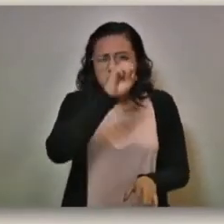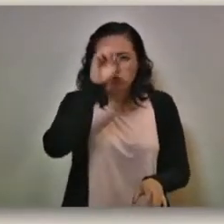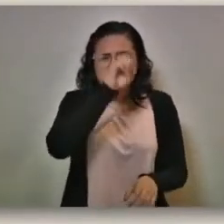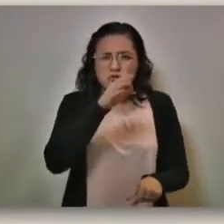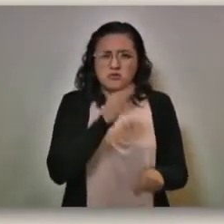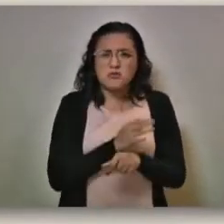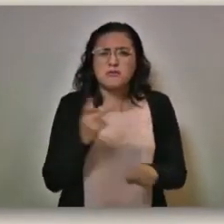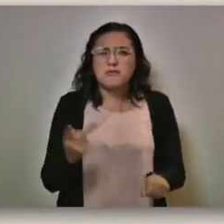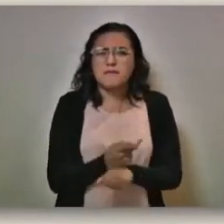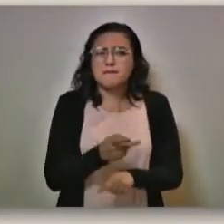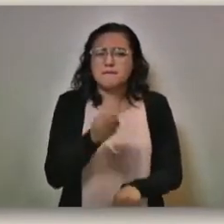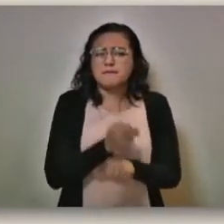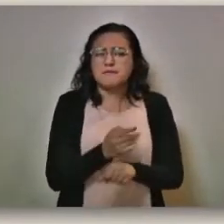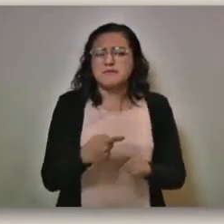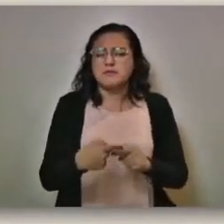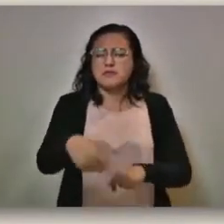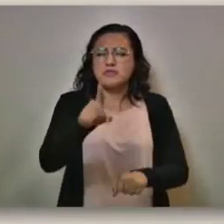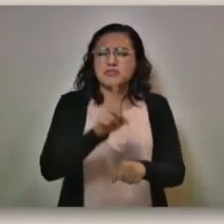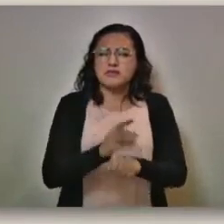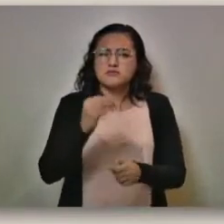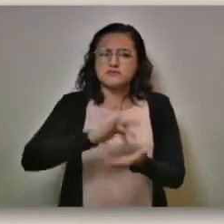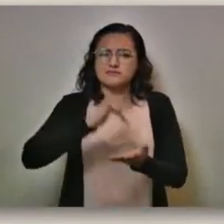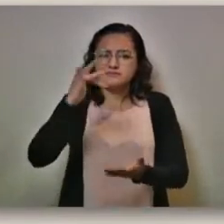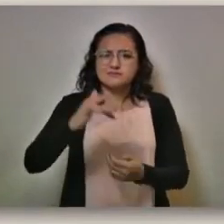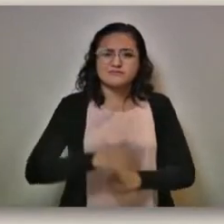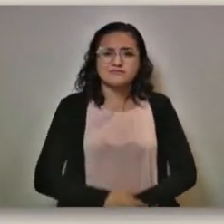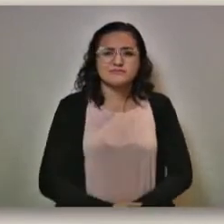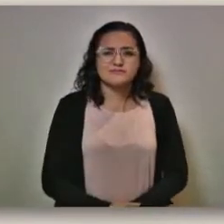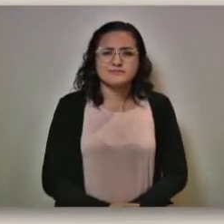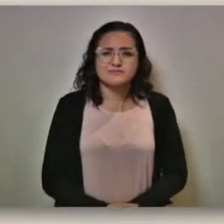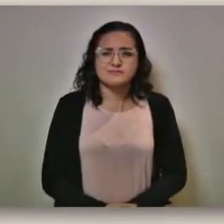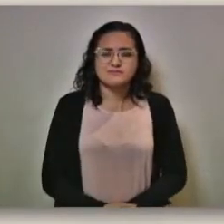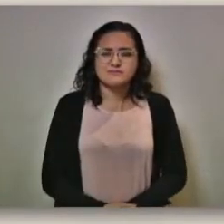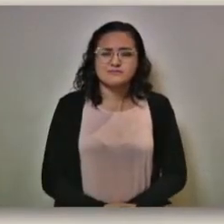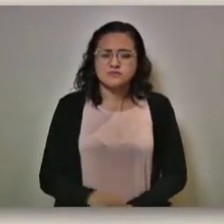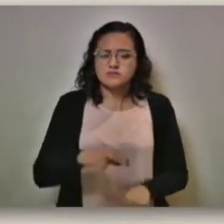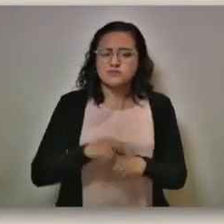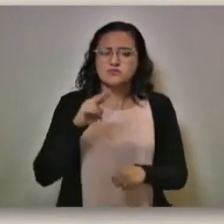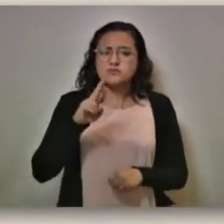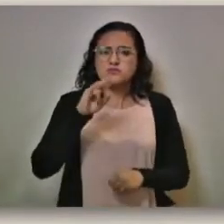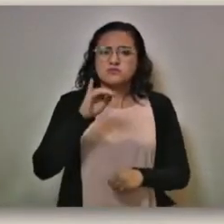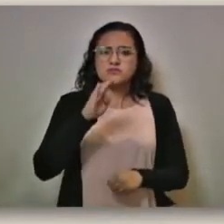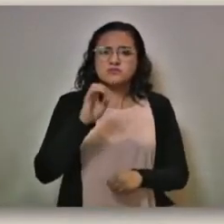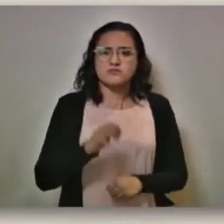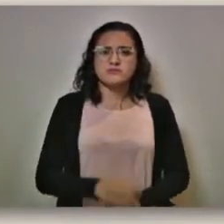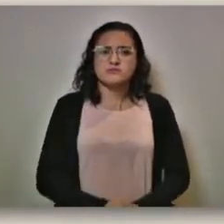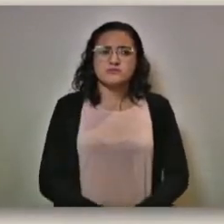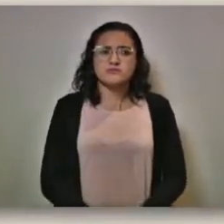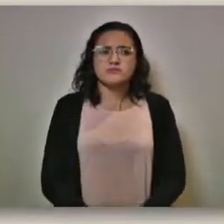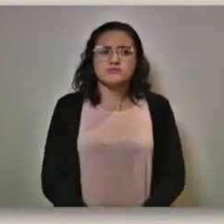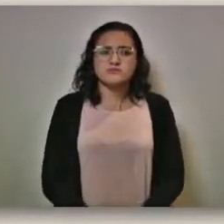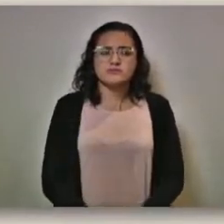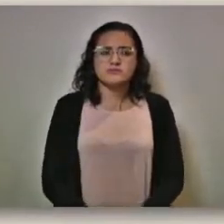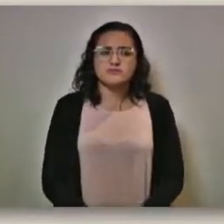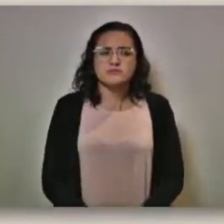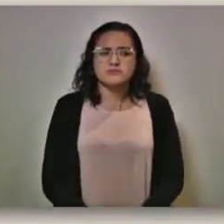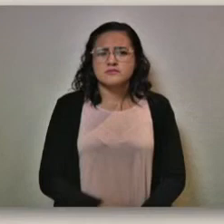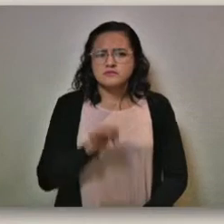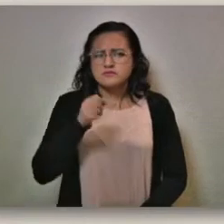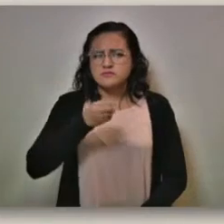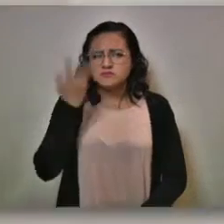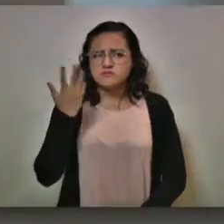la ocupación en estos días. Muchas gracias. Doctor Uribe, le toca. Sí, señor.